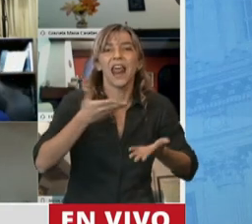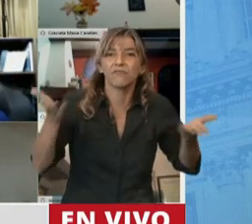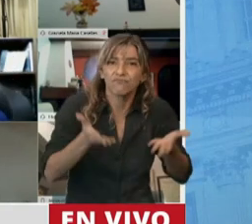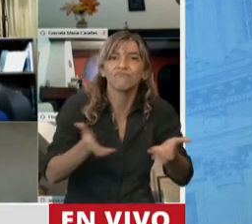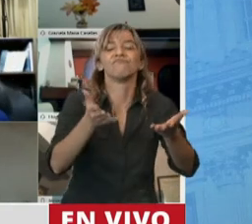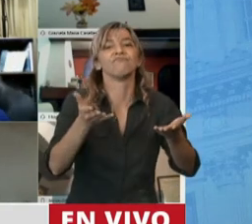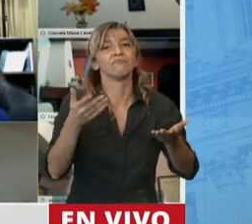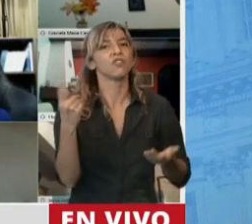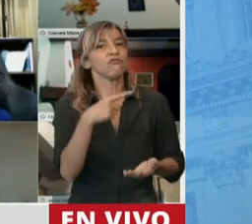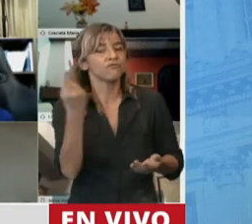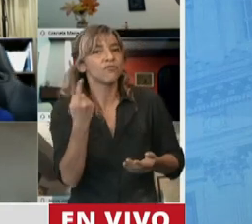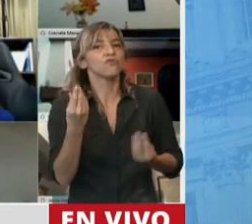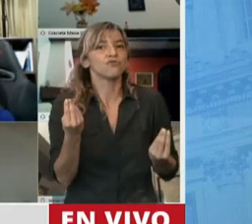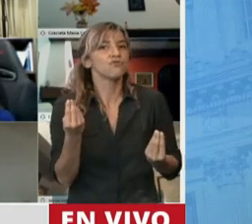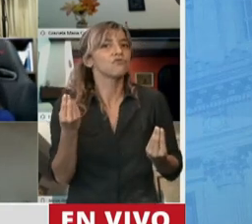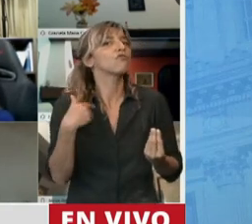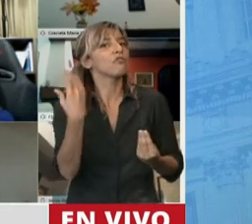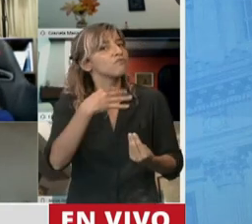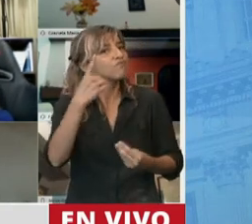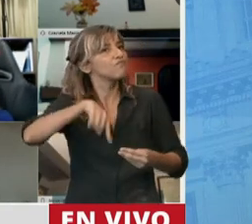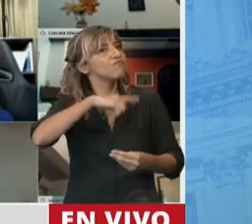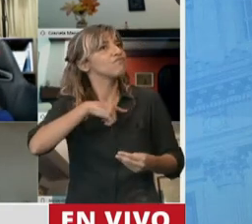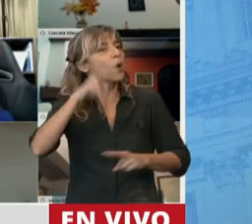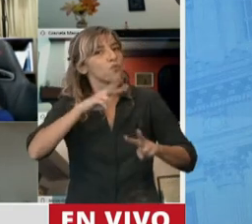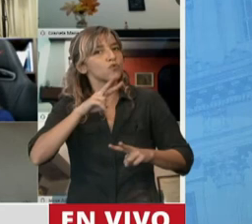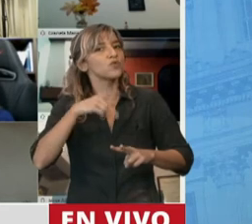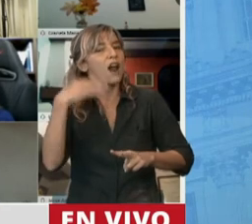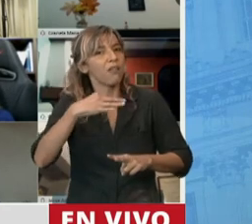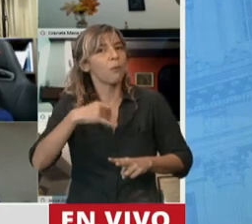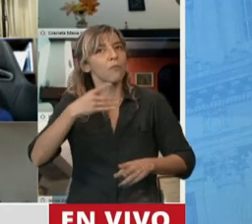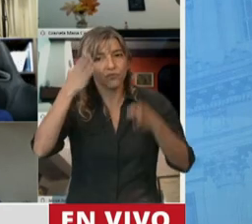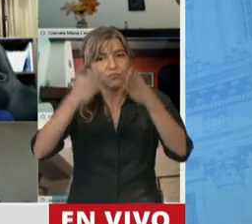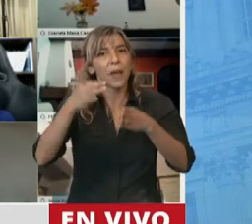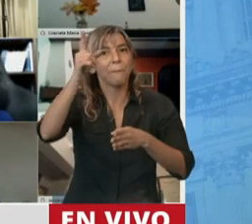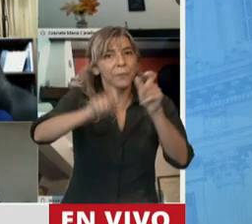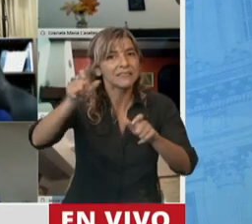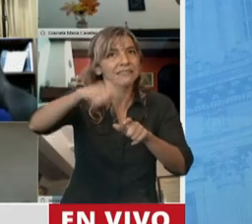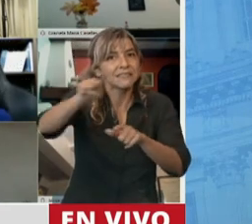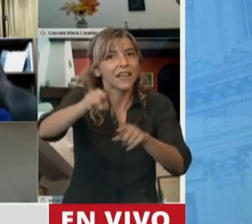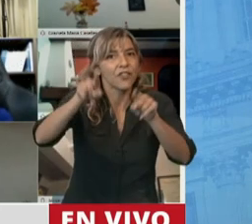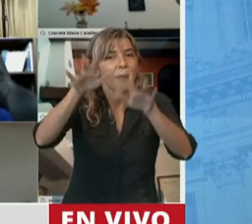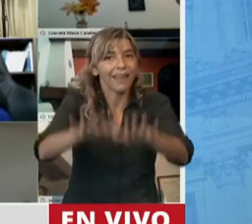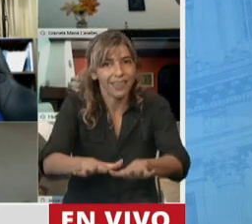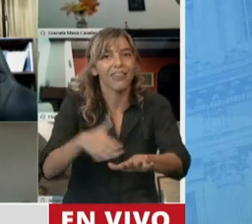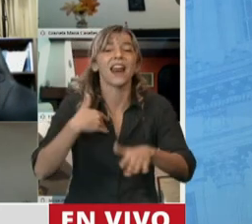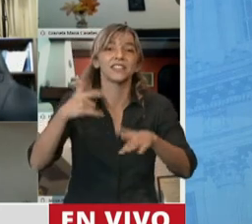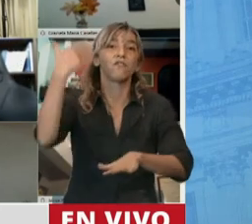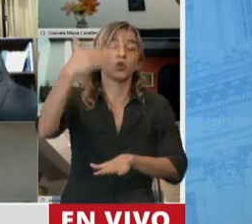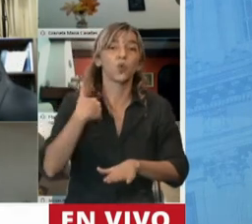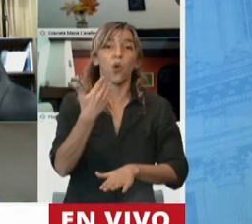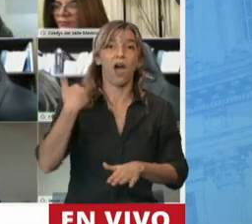si nosotros buscamos a partir de estas leyes apoyarlos, la Argentina será otra. Gracias.